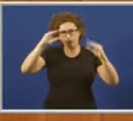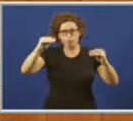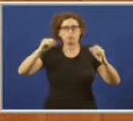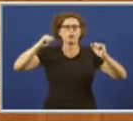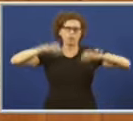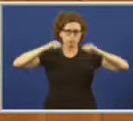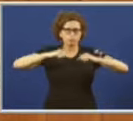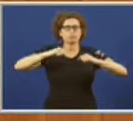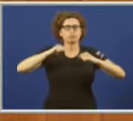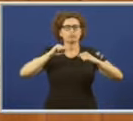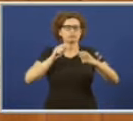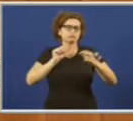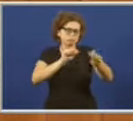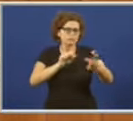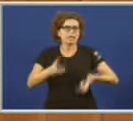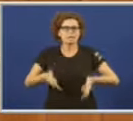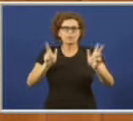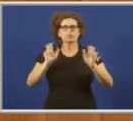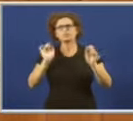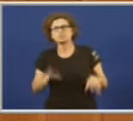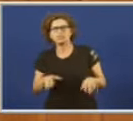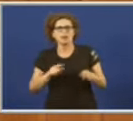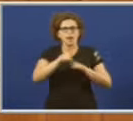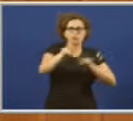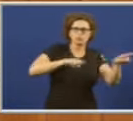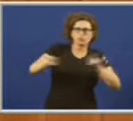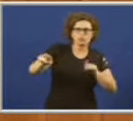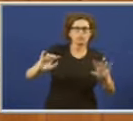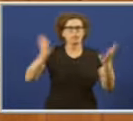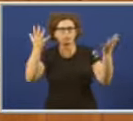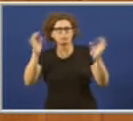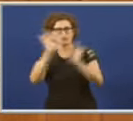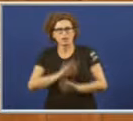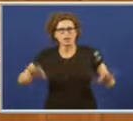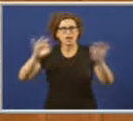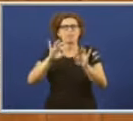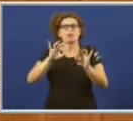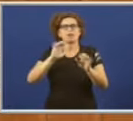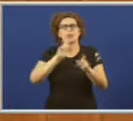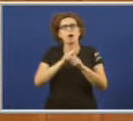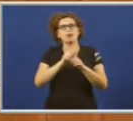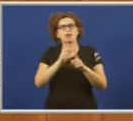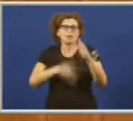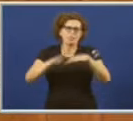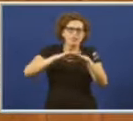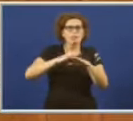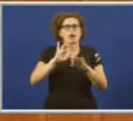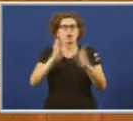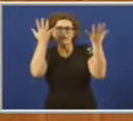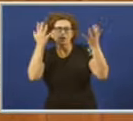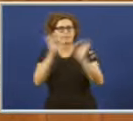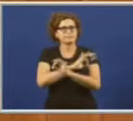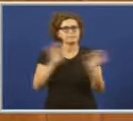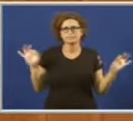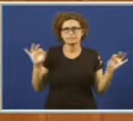democrático, sen acusacións de golpismo, de insurrección, de balcanización, de supremacismo, de rebelión